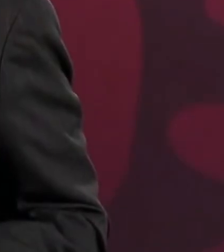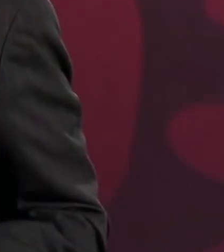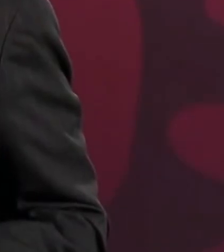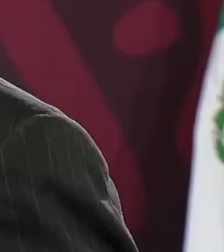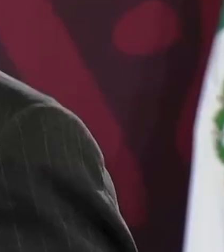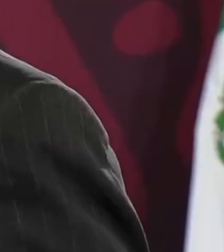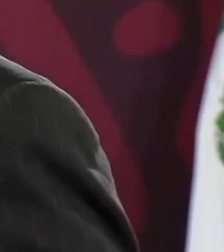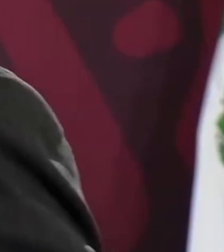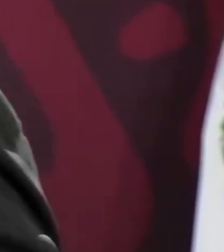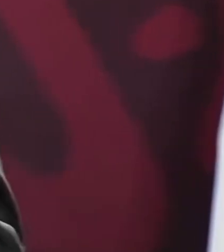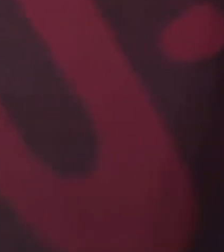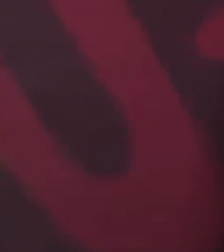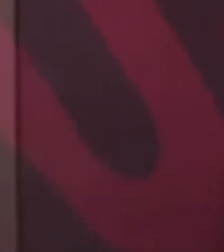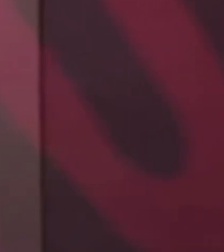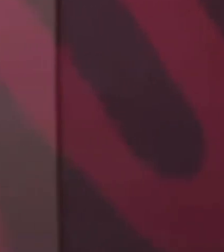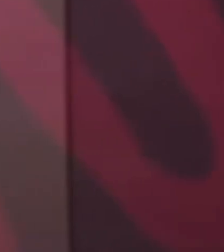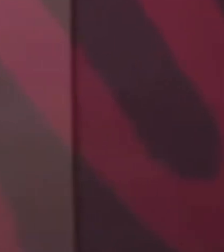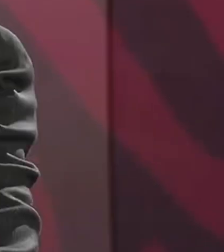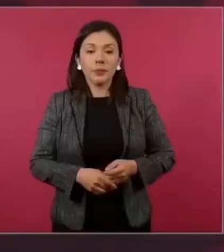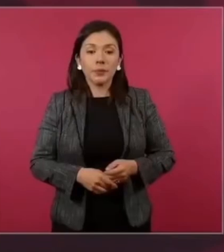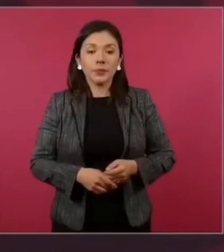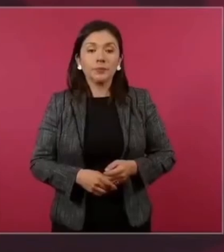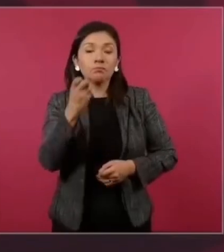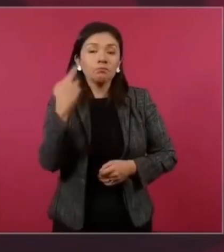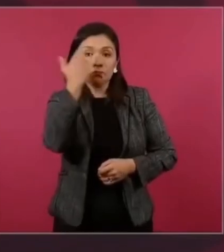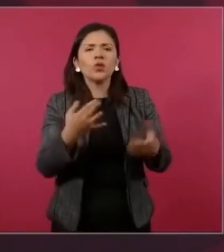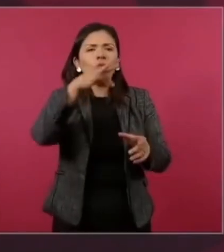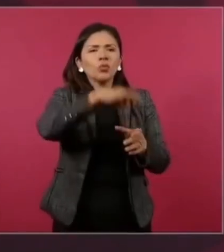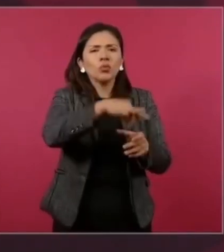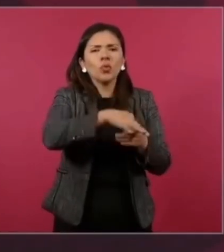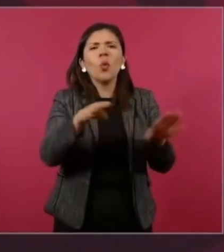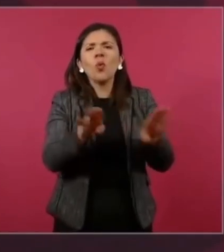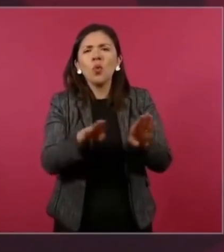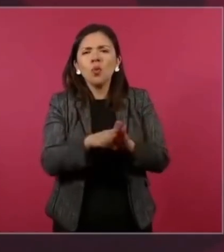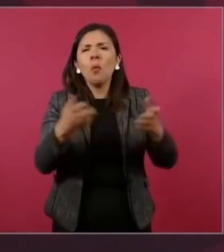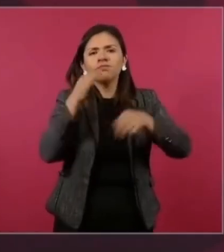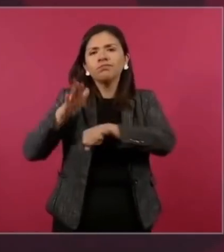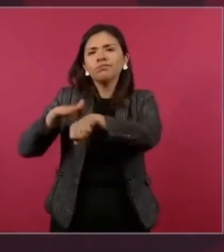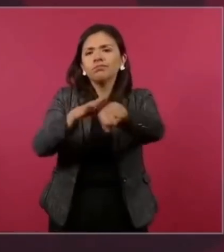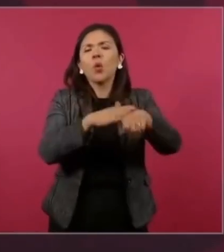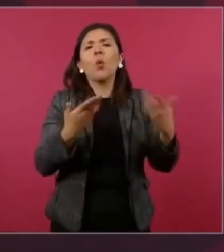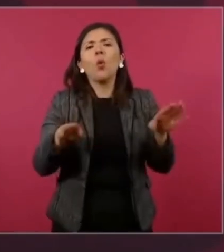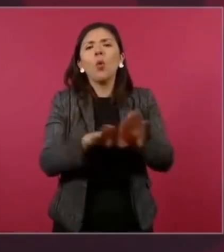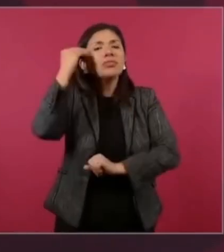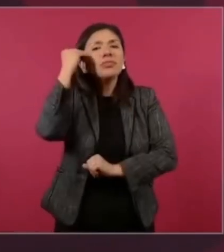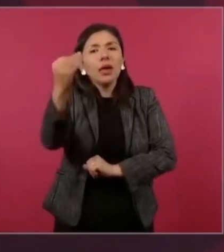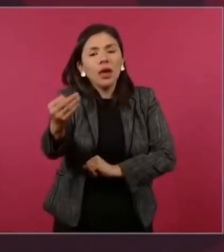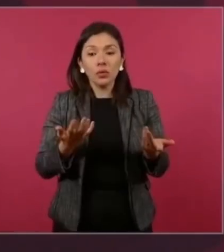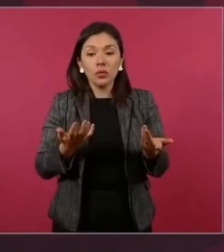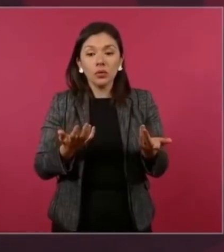en el Congreso, de cómo se lleva a cabo la elección, cómo se elabora la convocatoria, los tiempos,